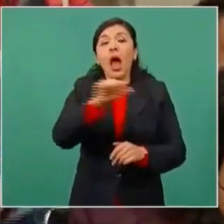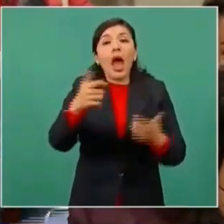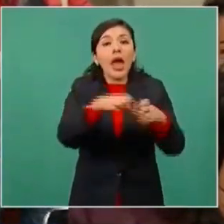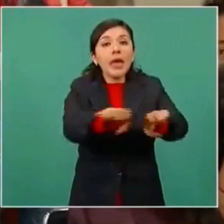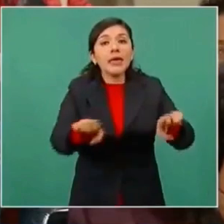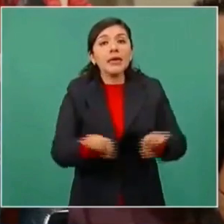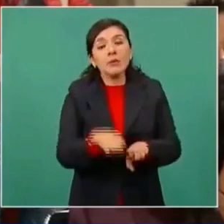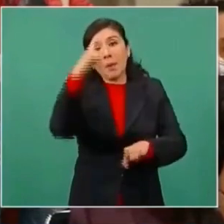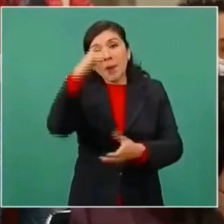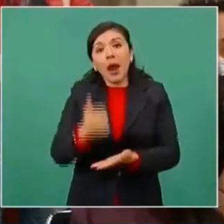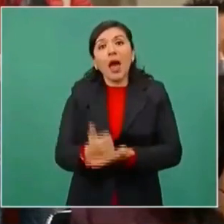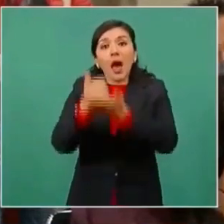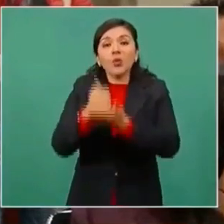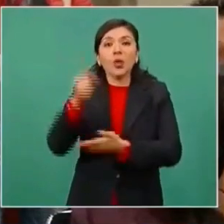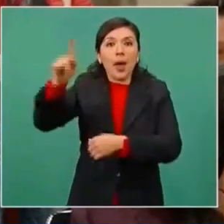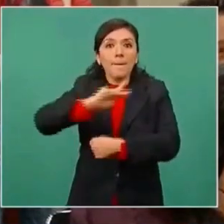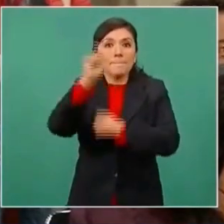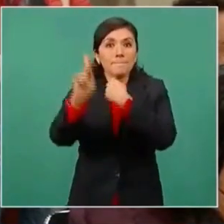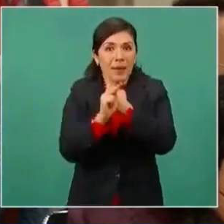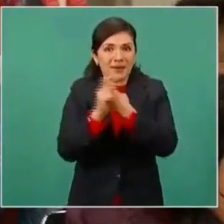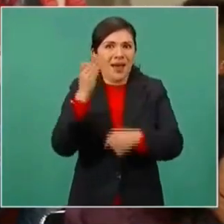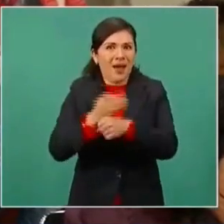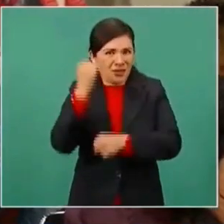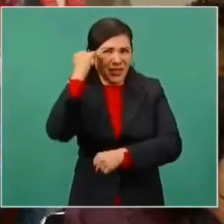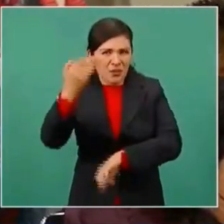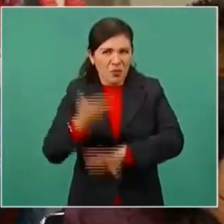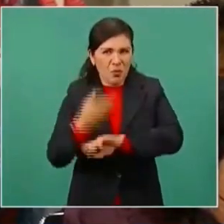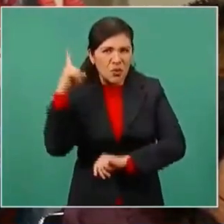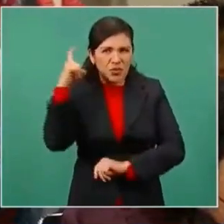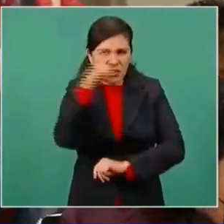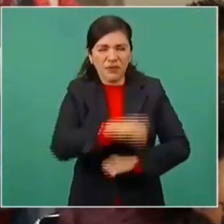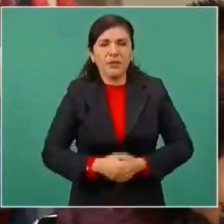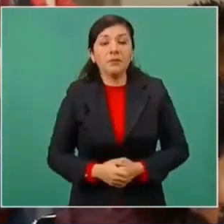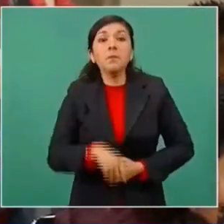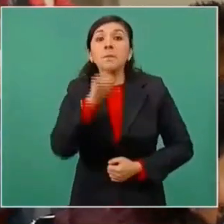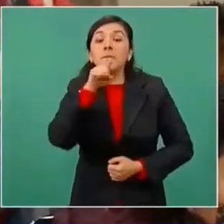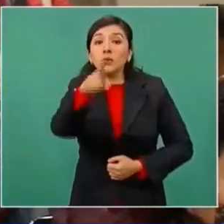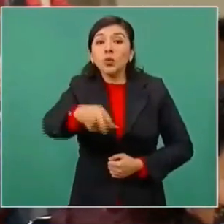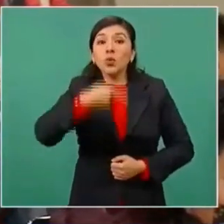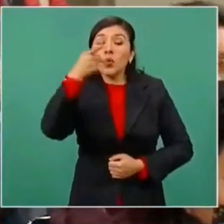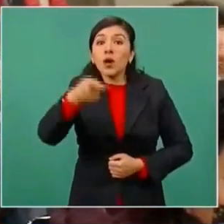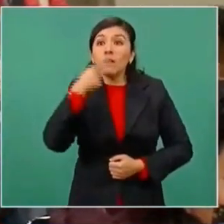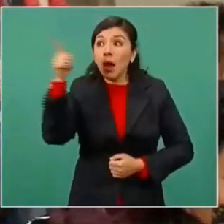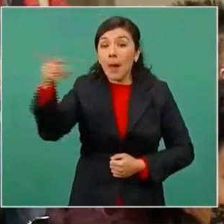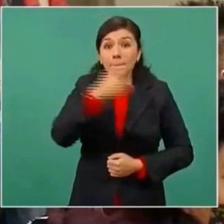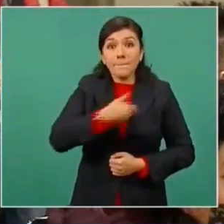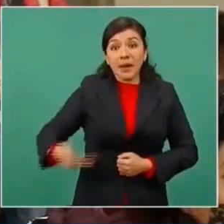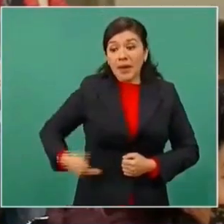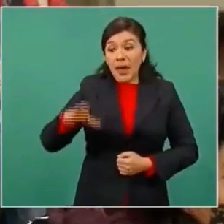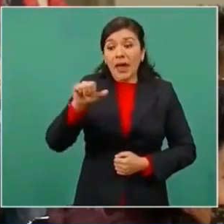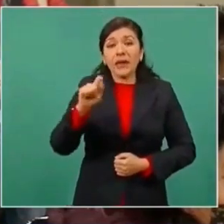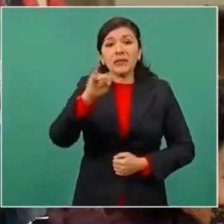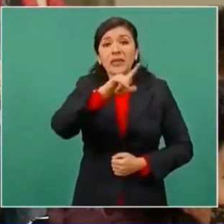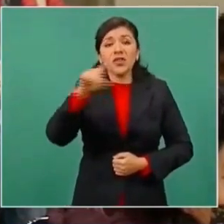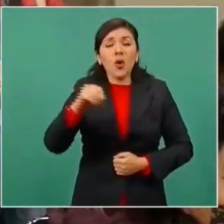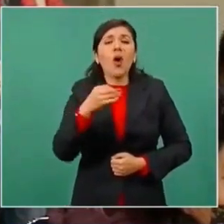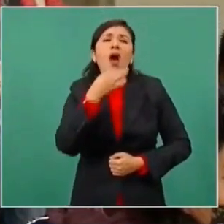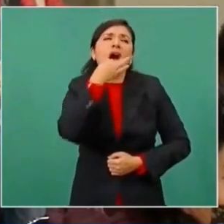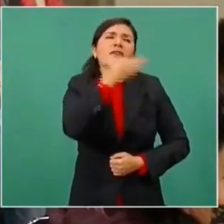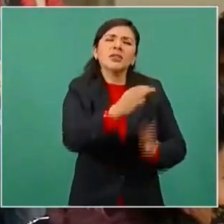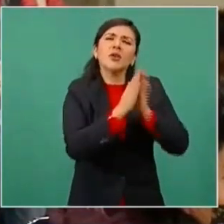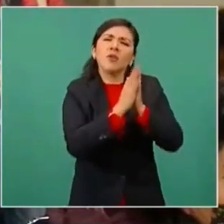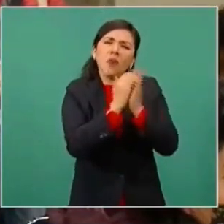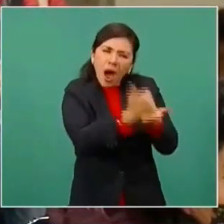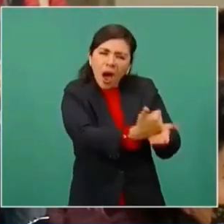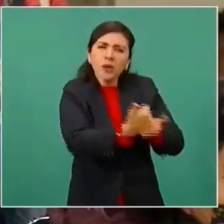país en momentos difíciles. Pero también nos contó usted que fue el propio presidente Castillo que personalmente lo había llamado a pedirle ayuda